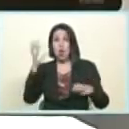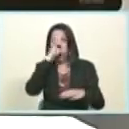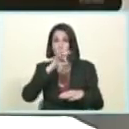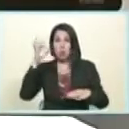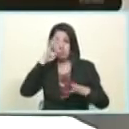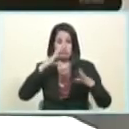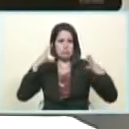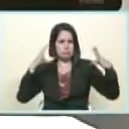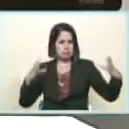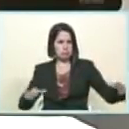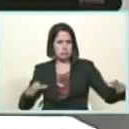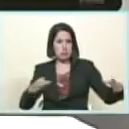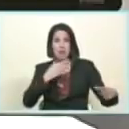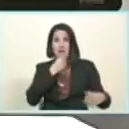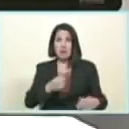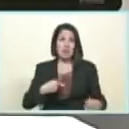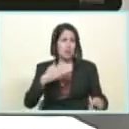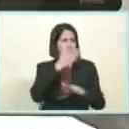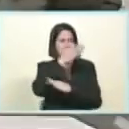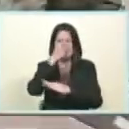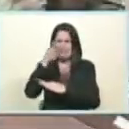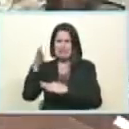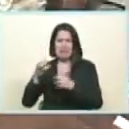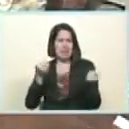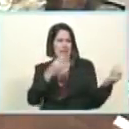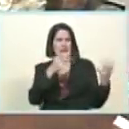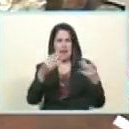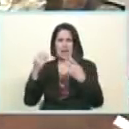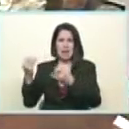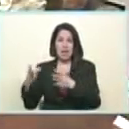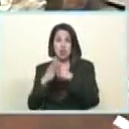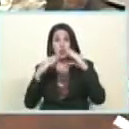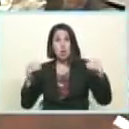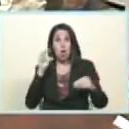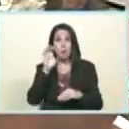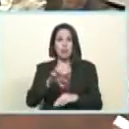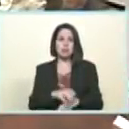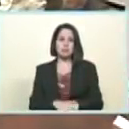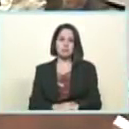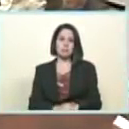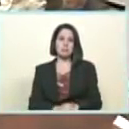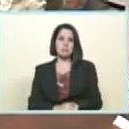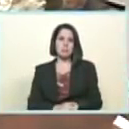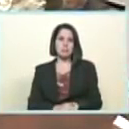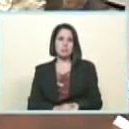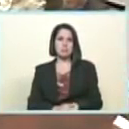2017 va a llegar a todos los hogares del país a todos los hogares